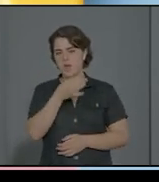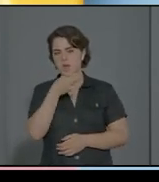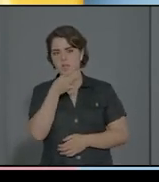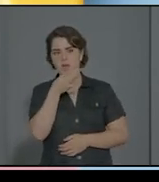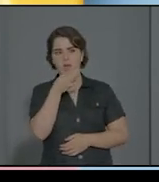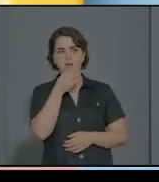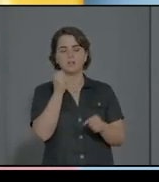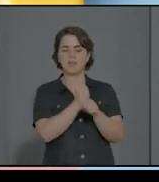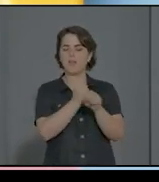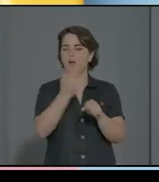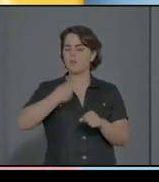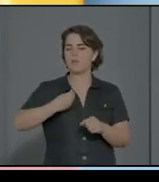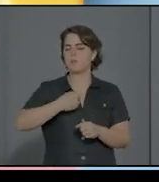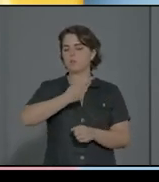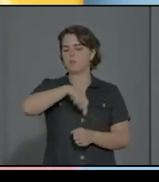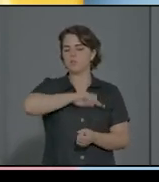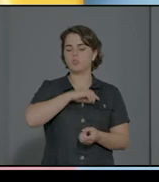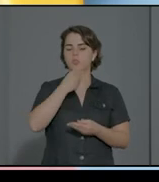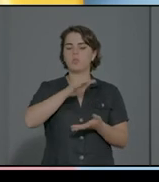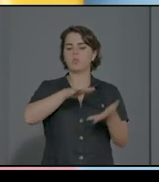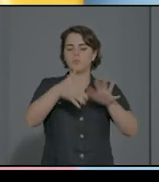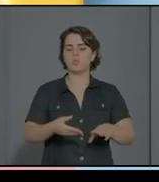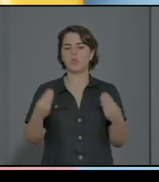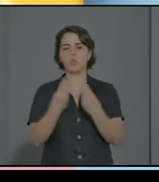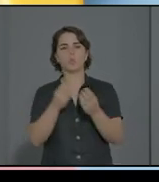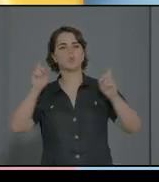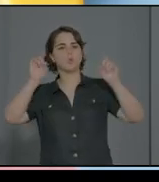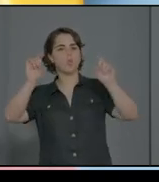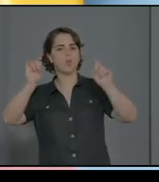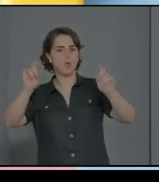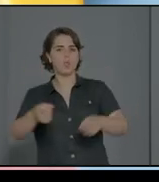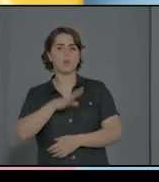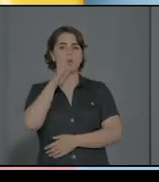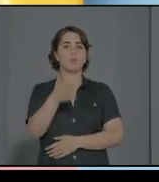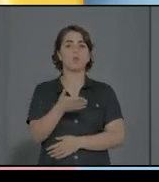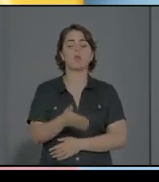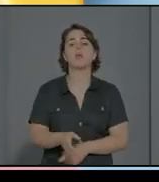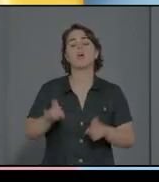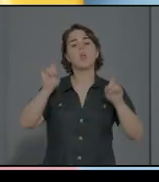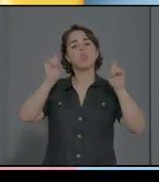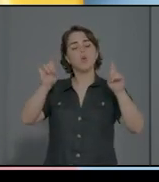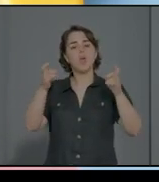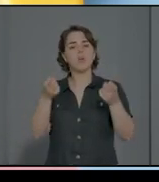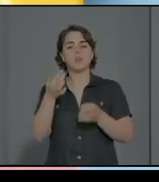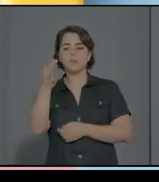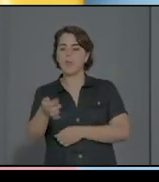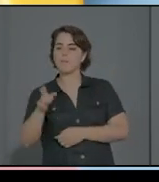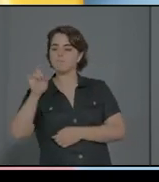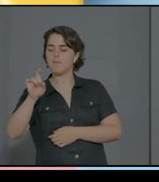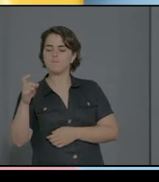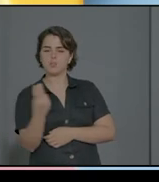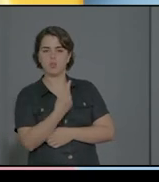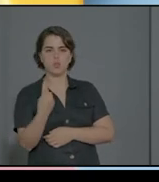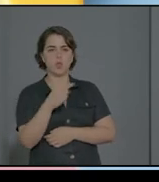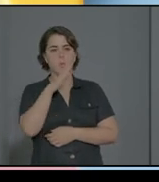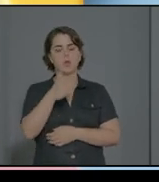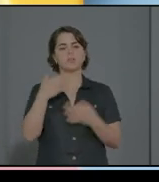los educadores, porque los educadores y profesores, puesto que el niño pasa la mayoría del tiempo en la familia y